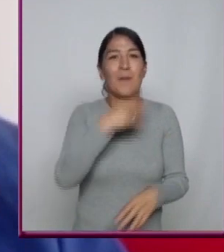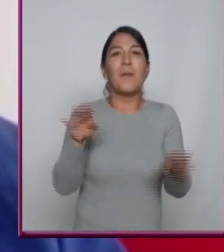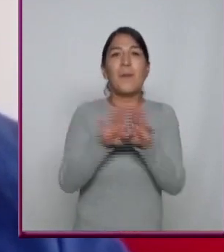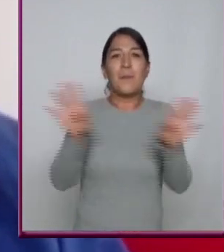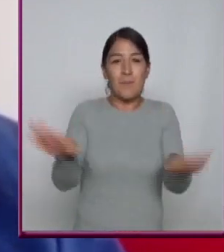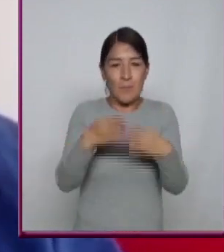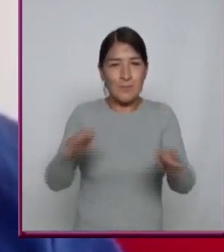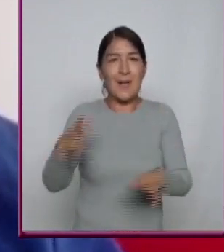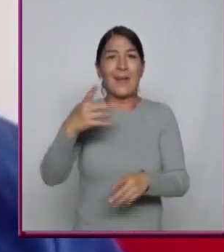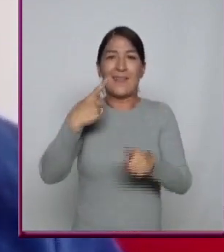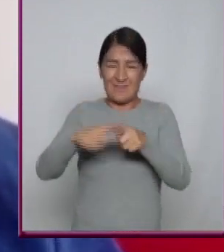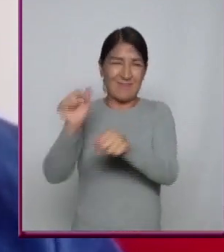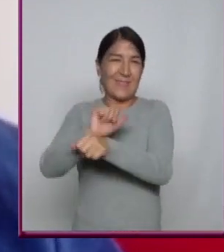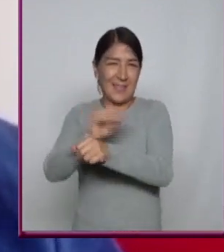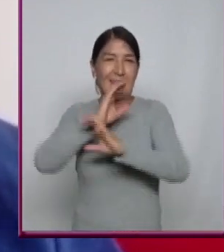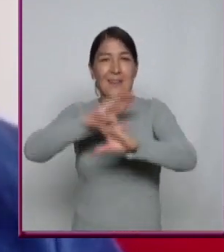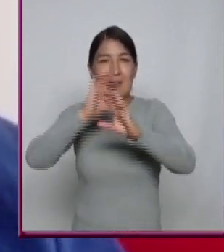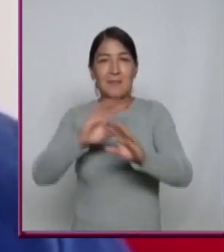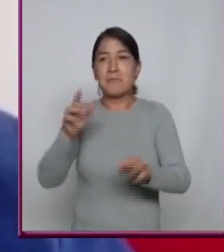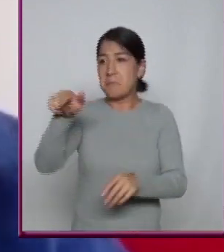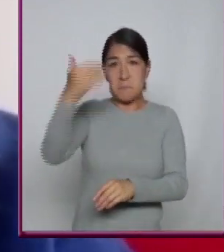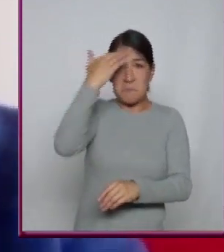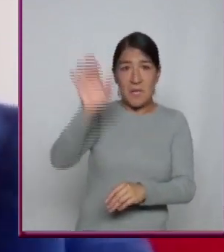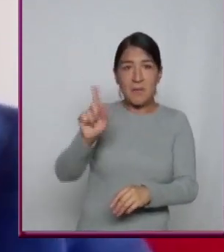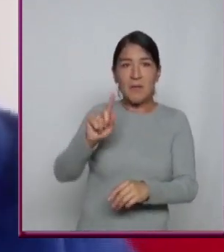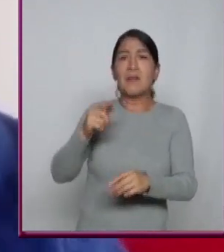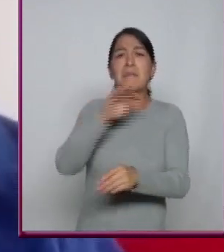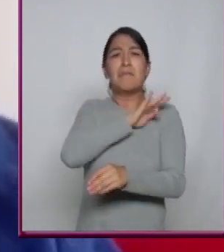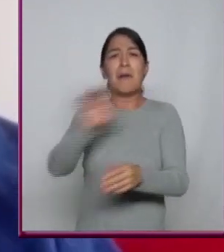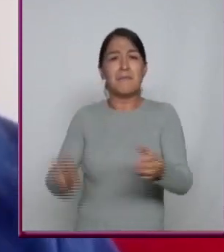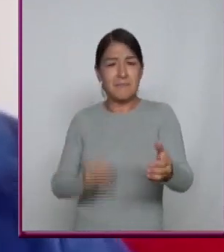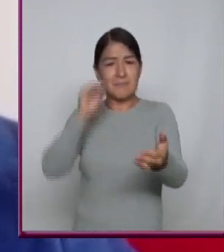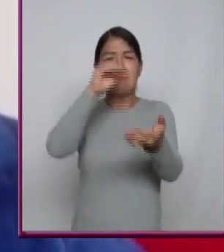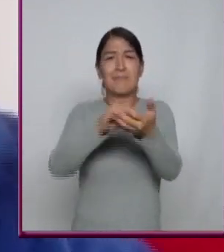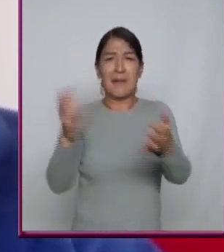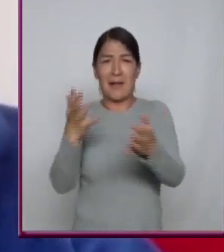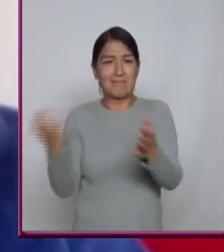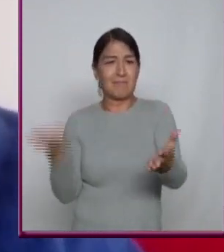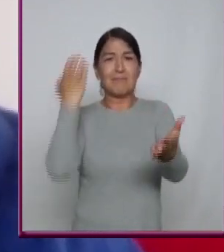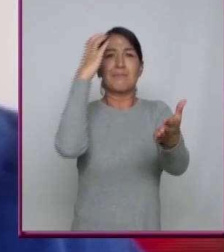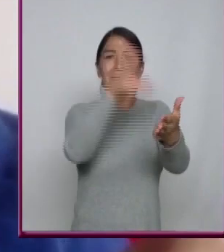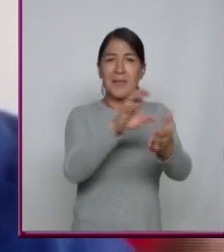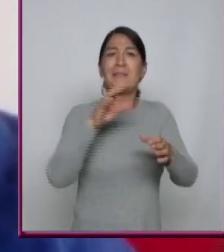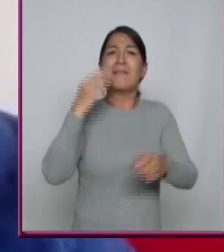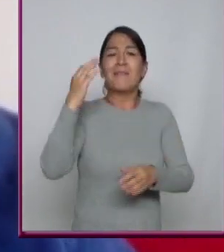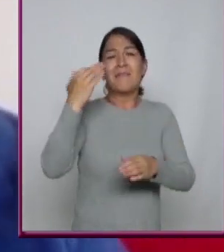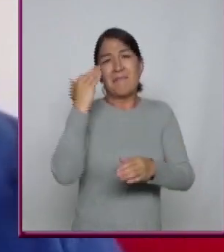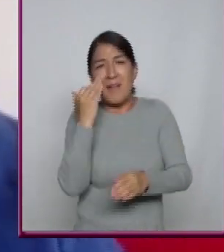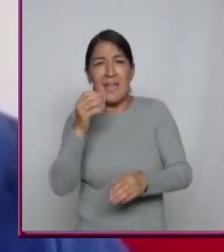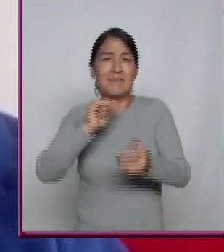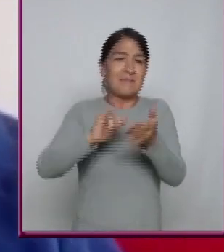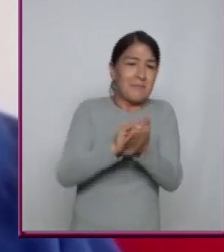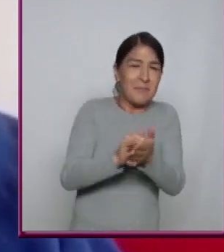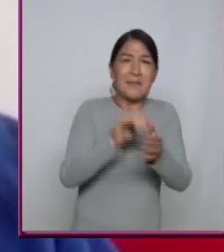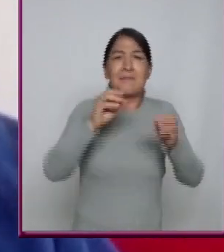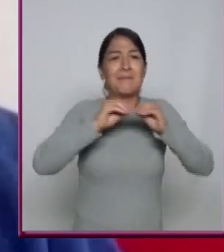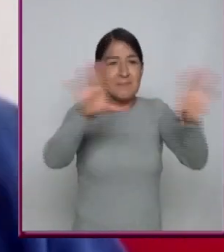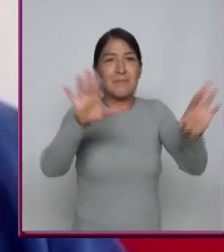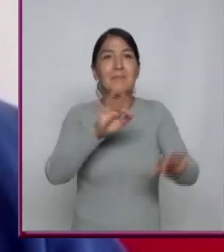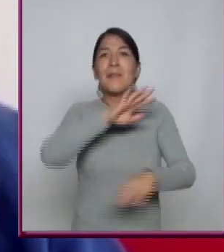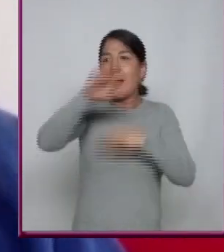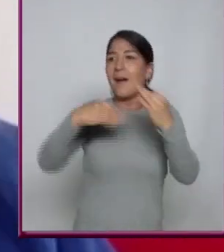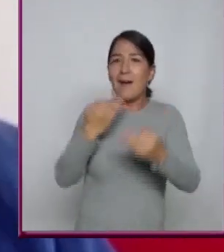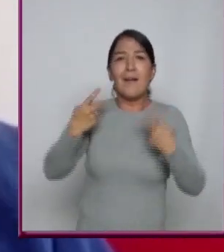músico Aunque sea totalmente Desconocido Puede subir su álbum A la web Y todo el planeta Si encuentra su link Lo va a conocer ¿No?